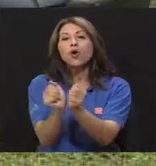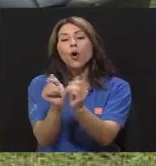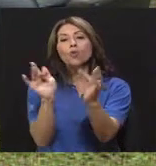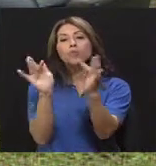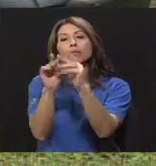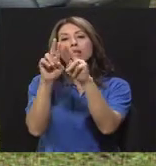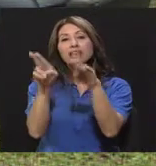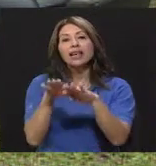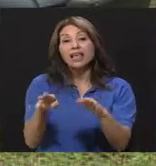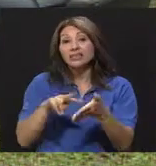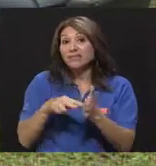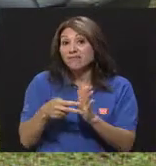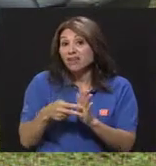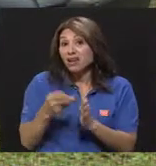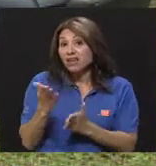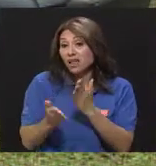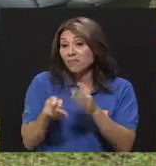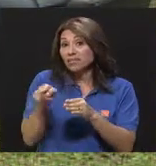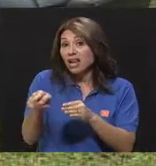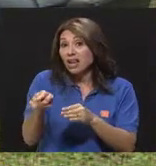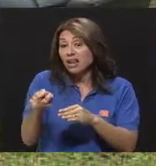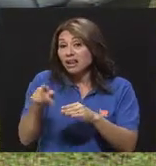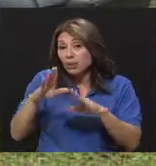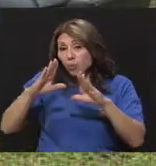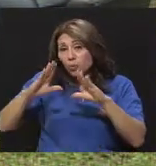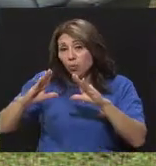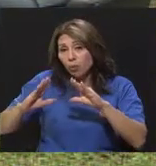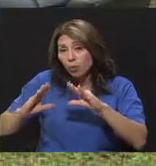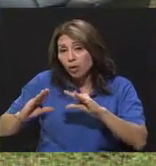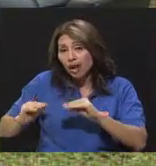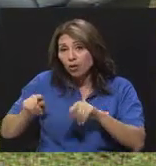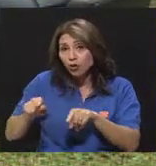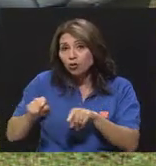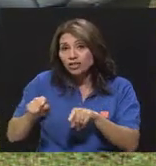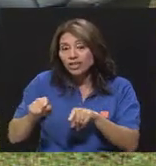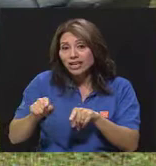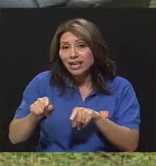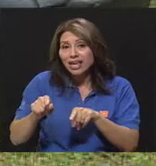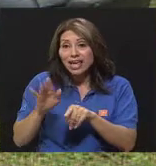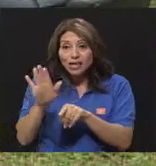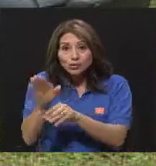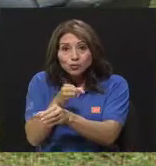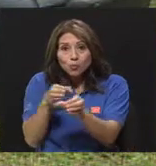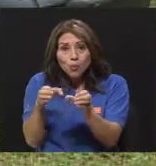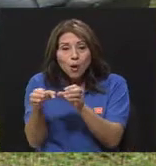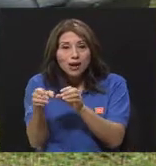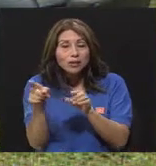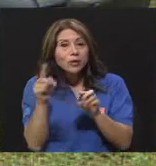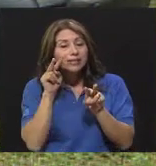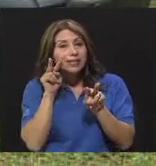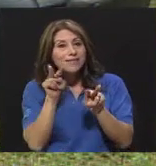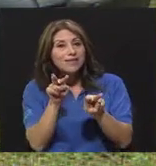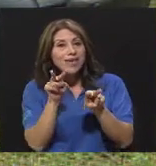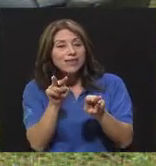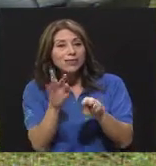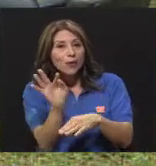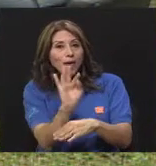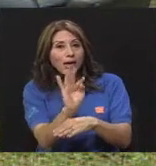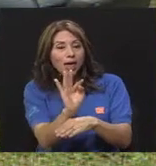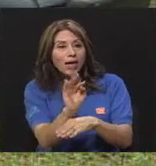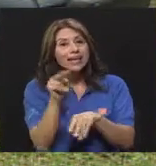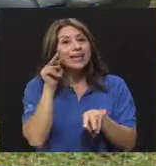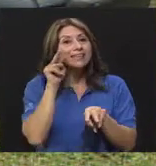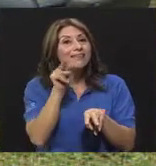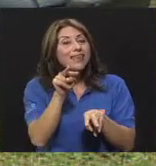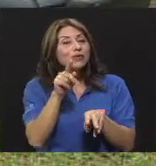en la noche esté viendo y con mucho interés porque va a estar muy interesado esta parte de esta sexualidad